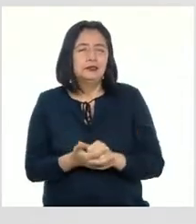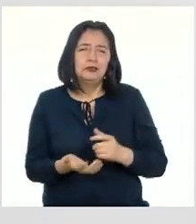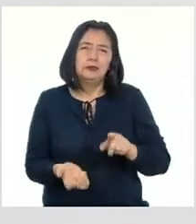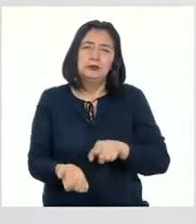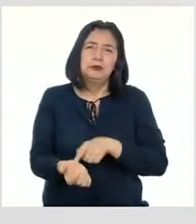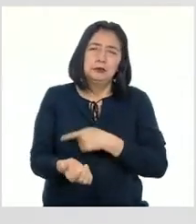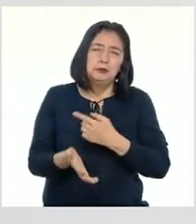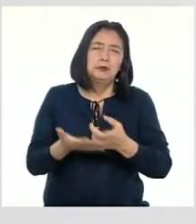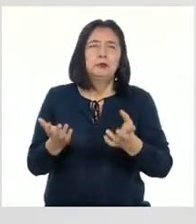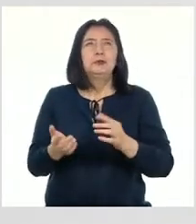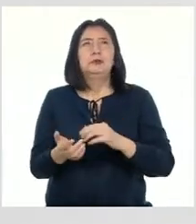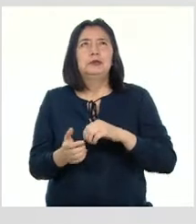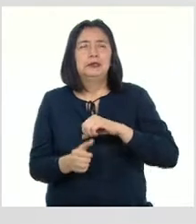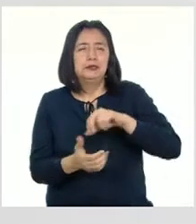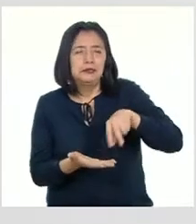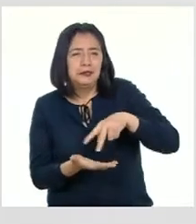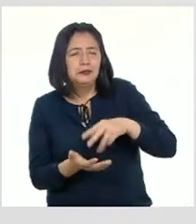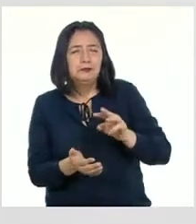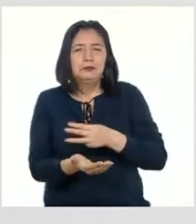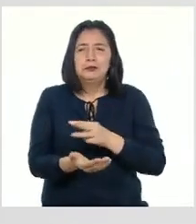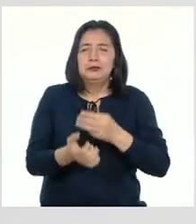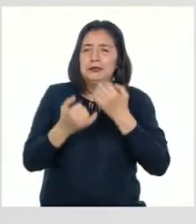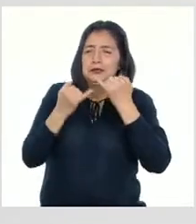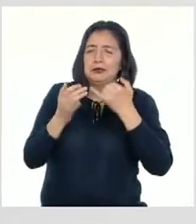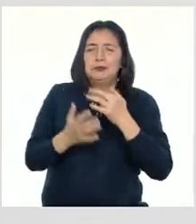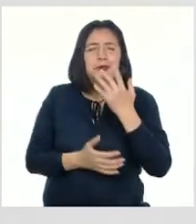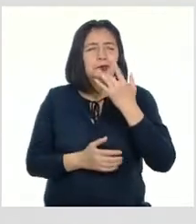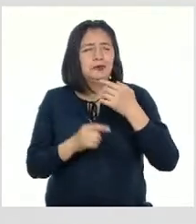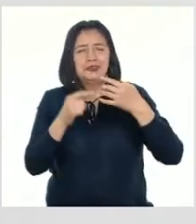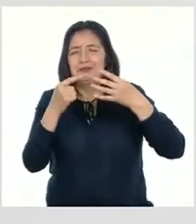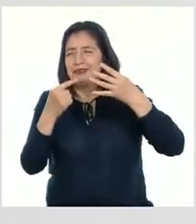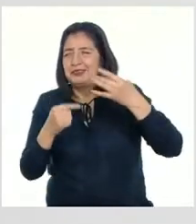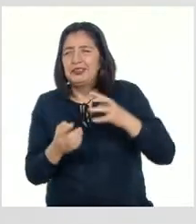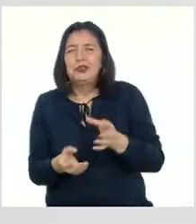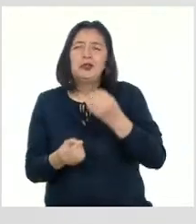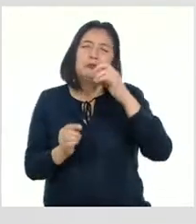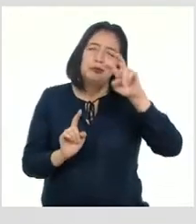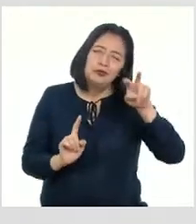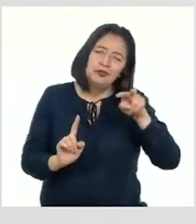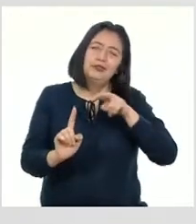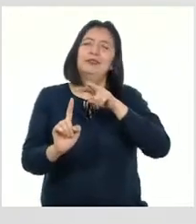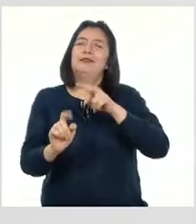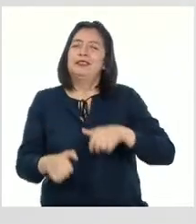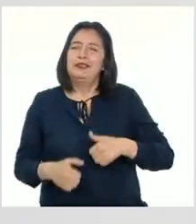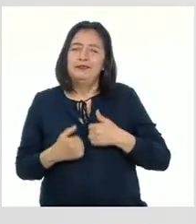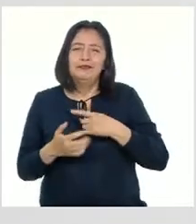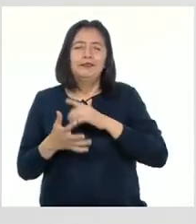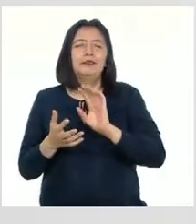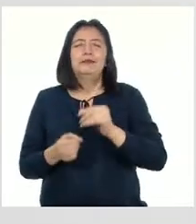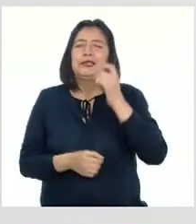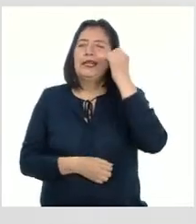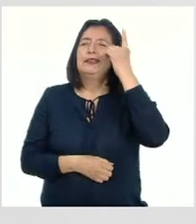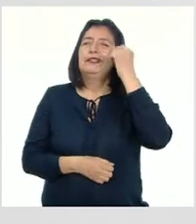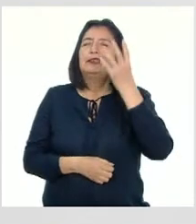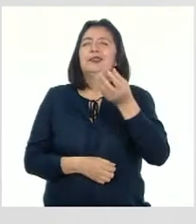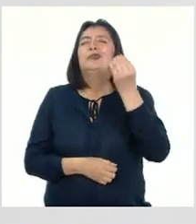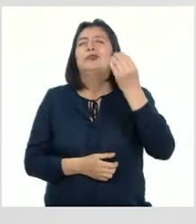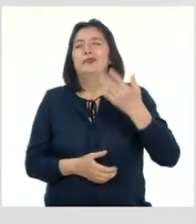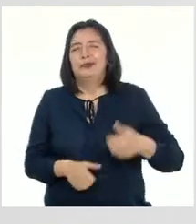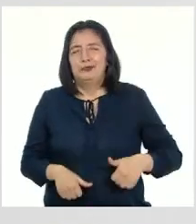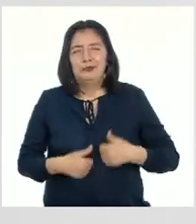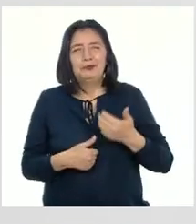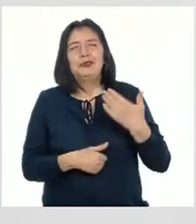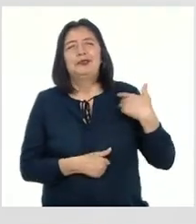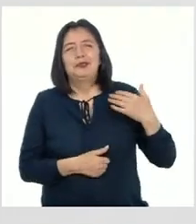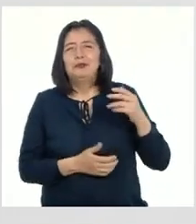Danzas, música, lenguas, colores y formas de entender el mundo Para saber más de lo que hemos vivido como país en estos casi